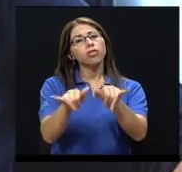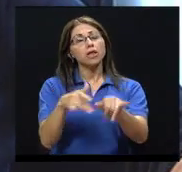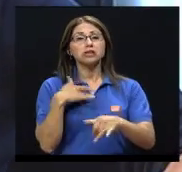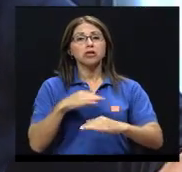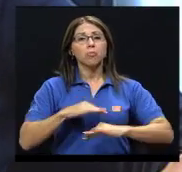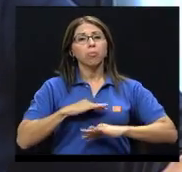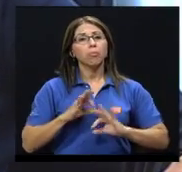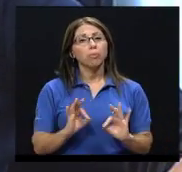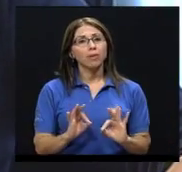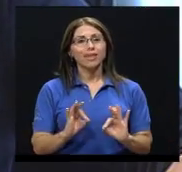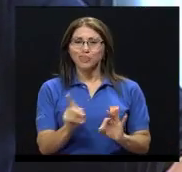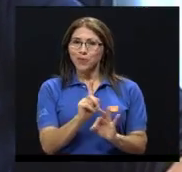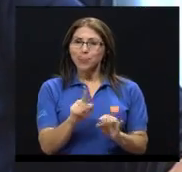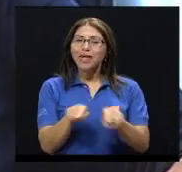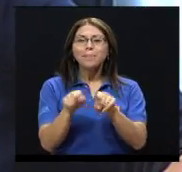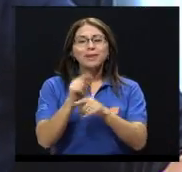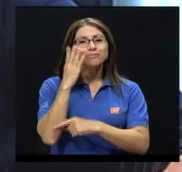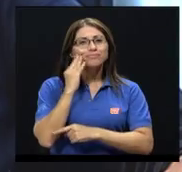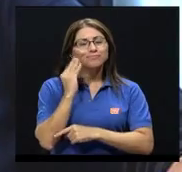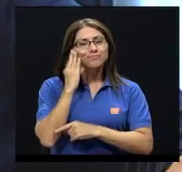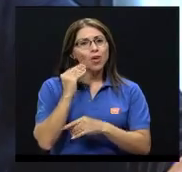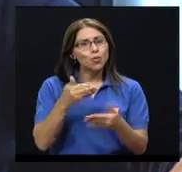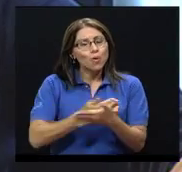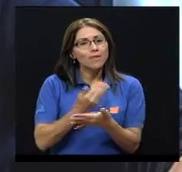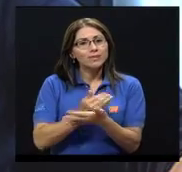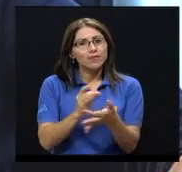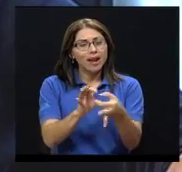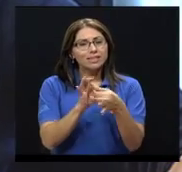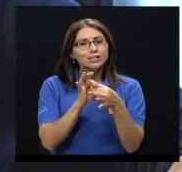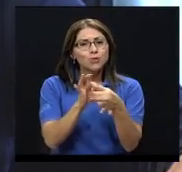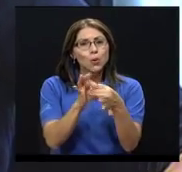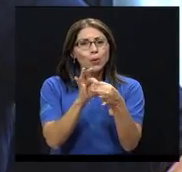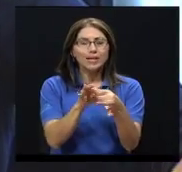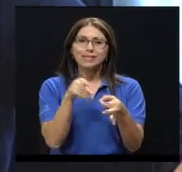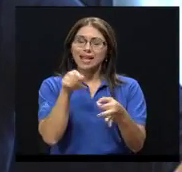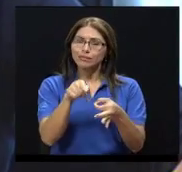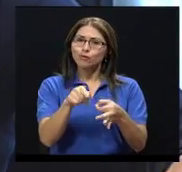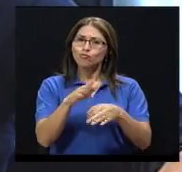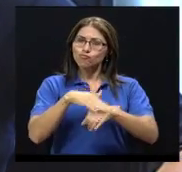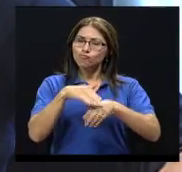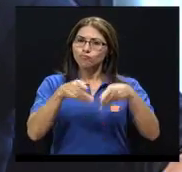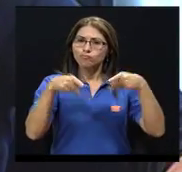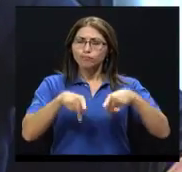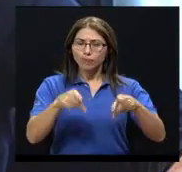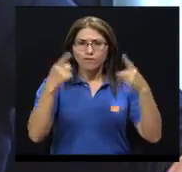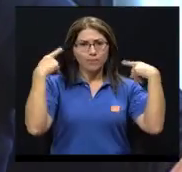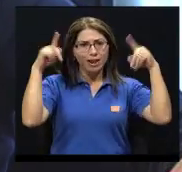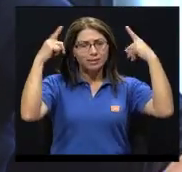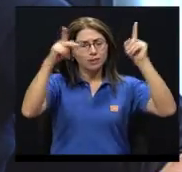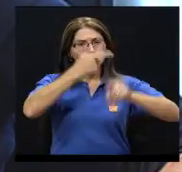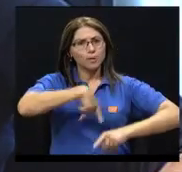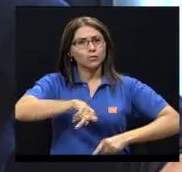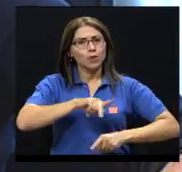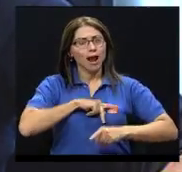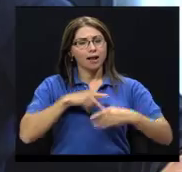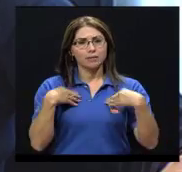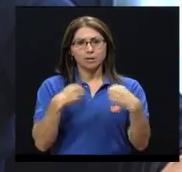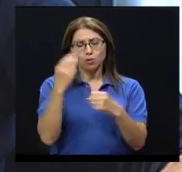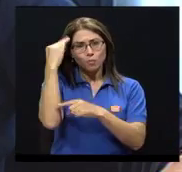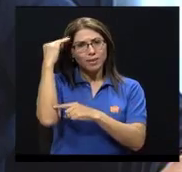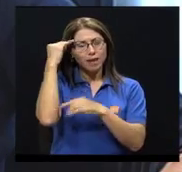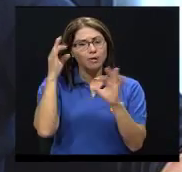aventurarse en nuevas relaciones que amplían el campo de la persona y que eso es lo que permite la realización personal y el aumento de la salud mental.